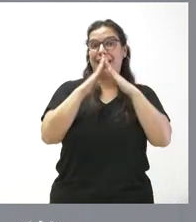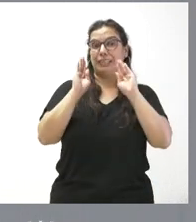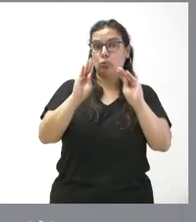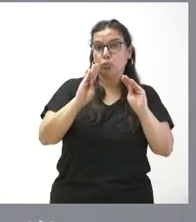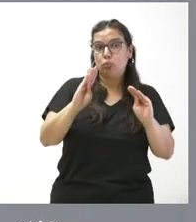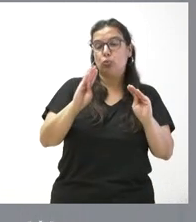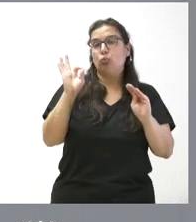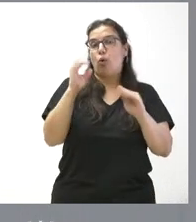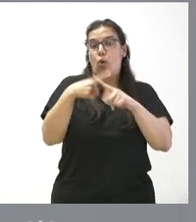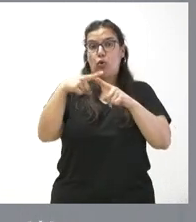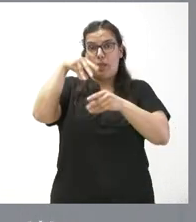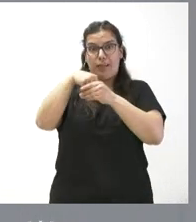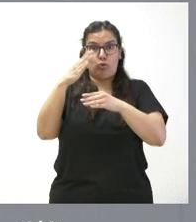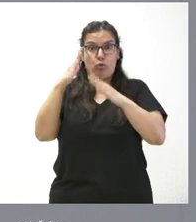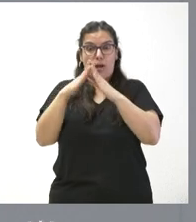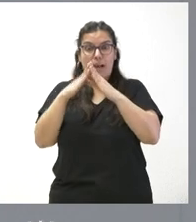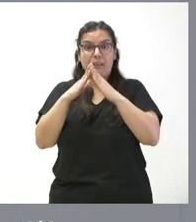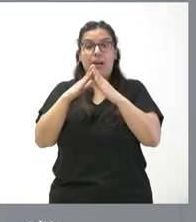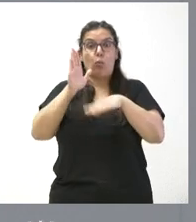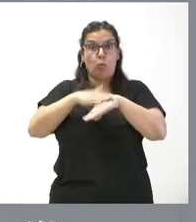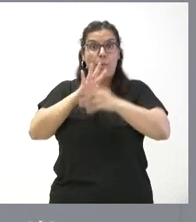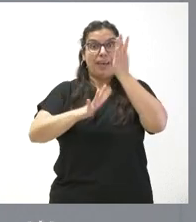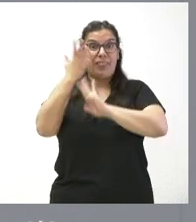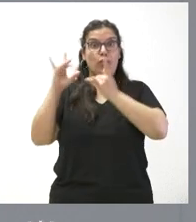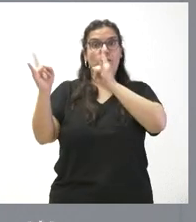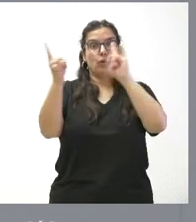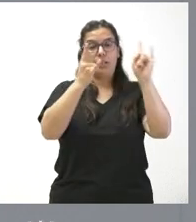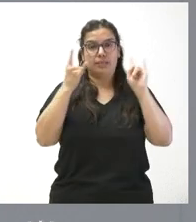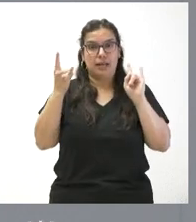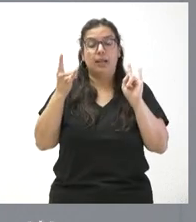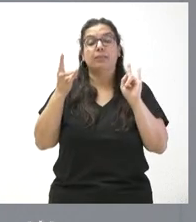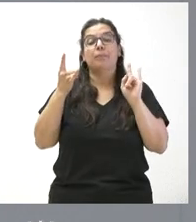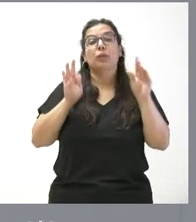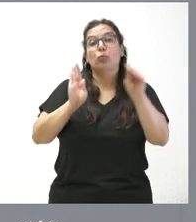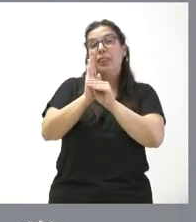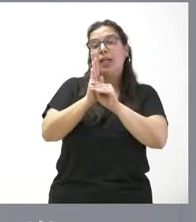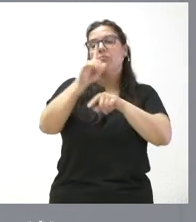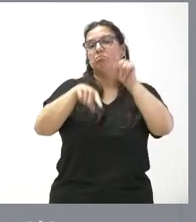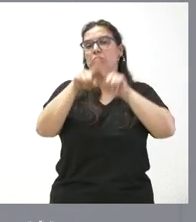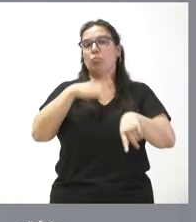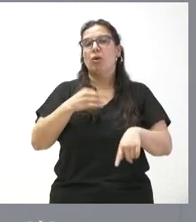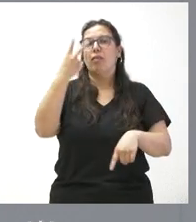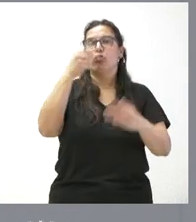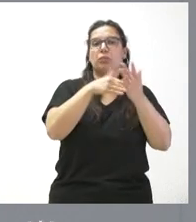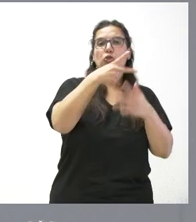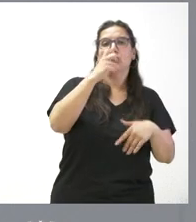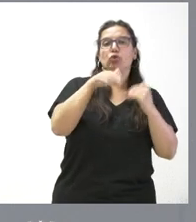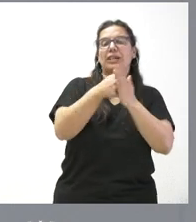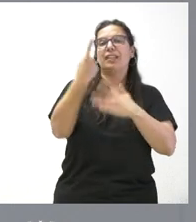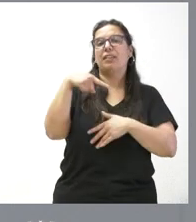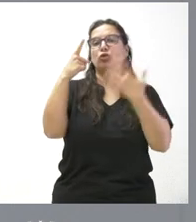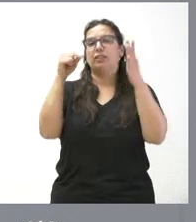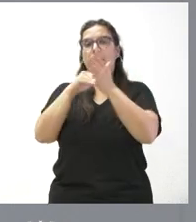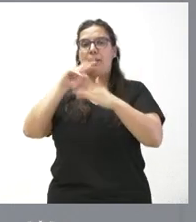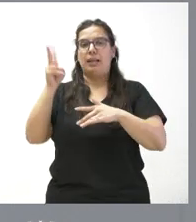o su homenaje doméstico como consecuencia de incendios forestales. Las cantidades de las subvenciones oscilan entre los 2.200 y los 160.000 euros,